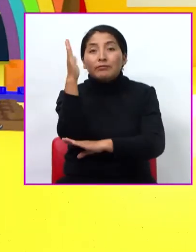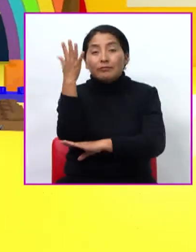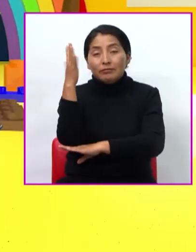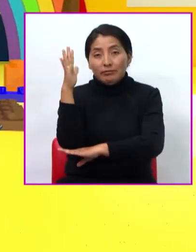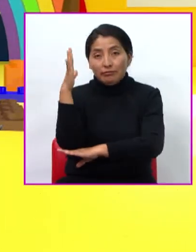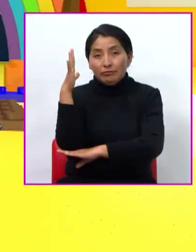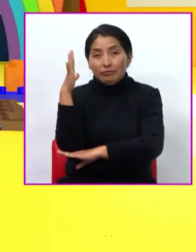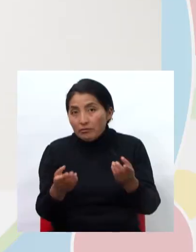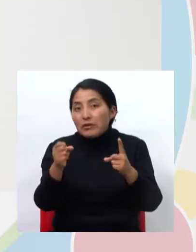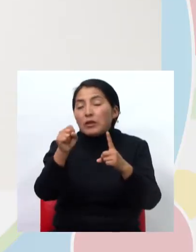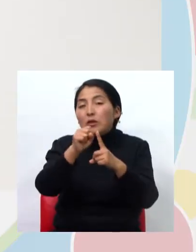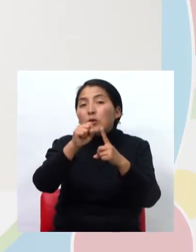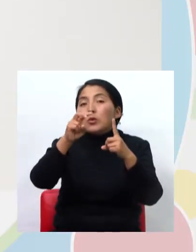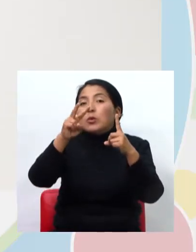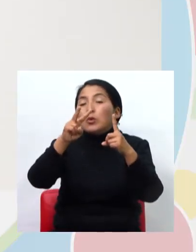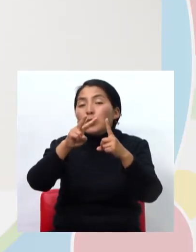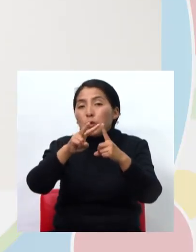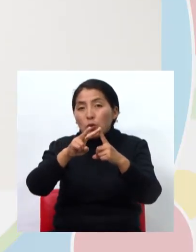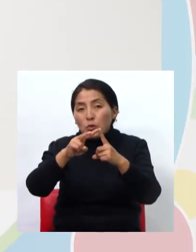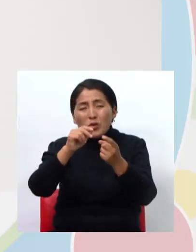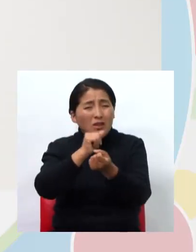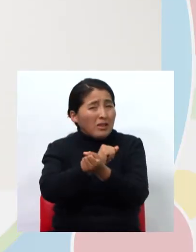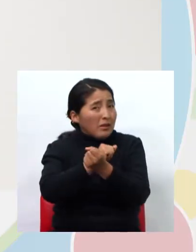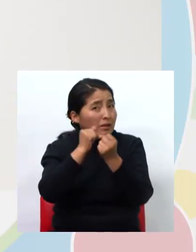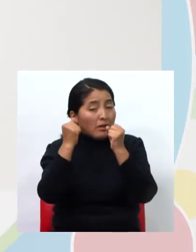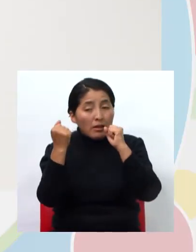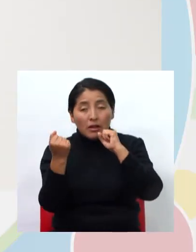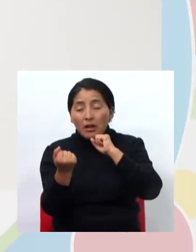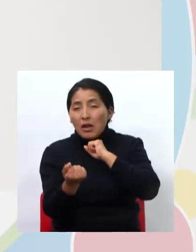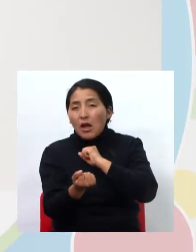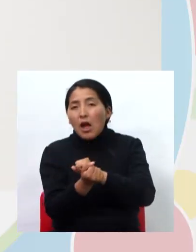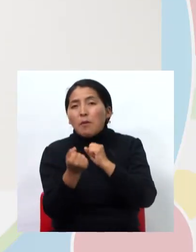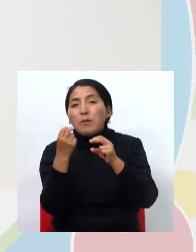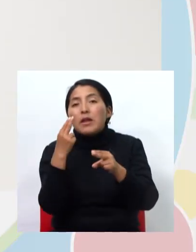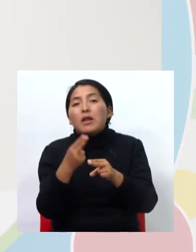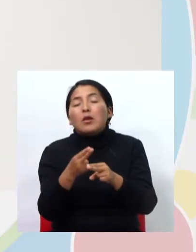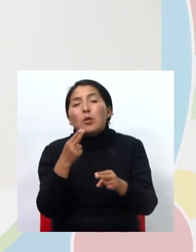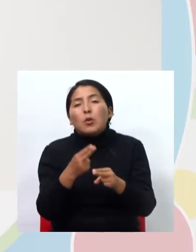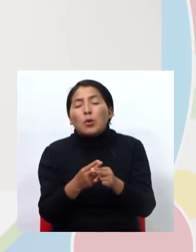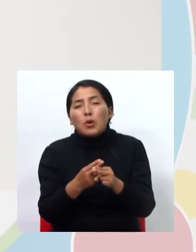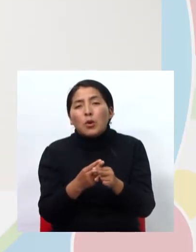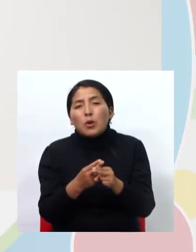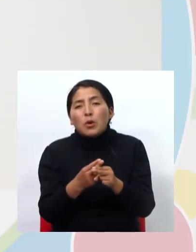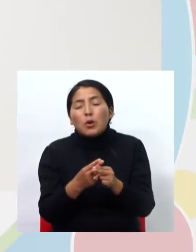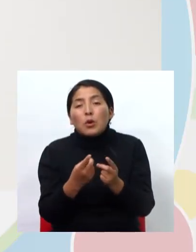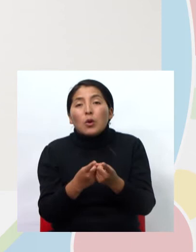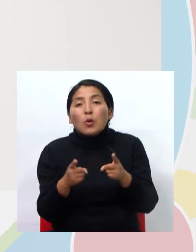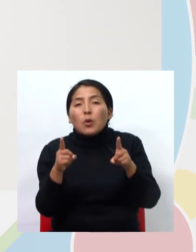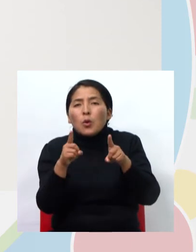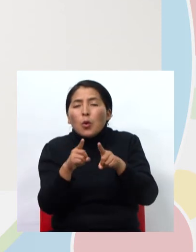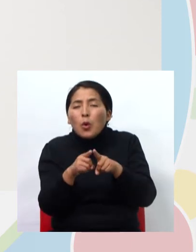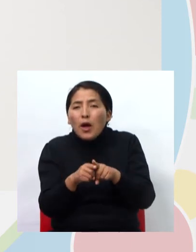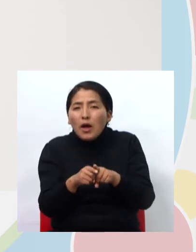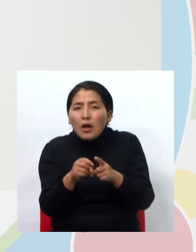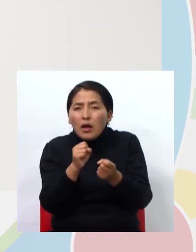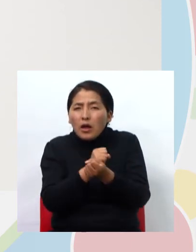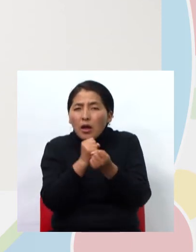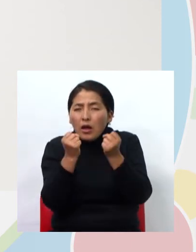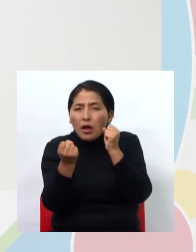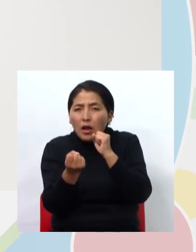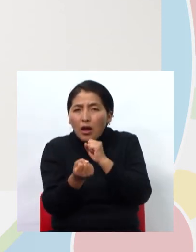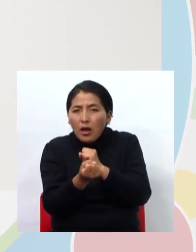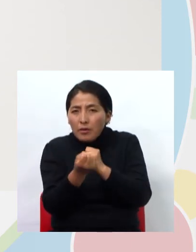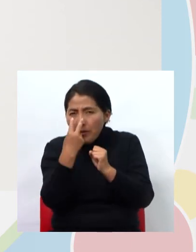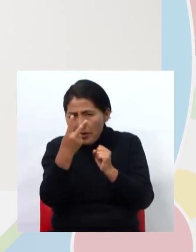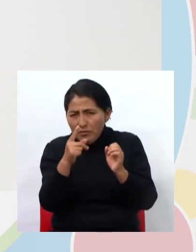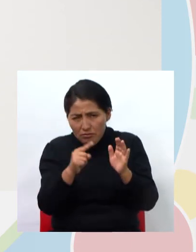camisa, escalera, y